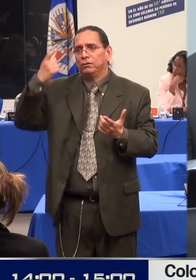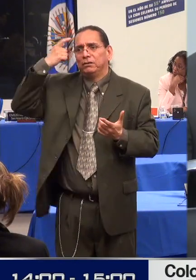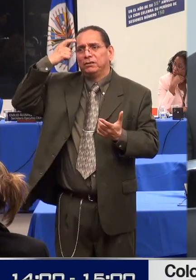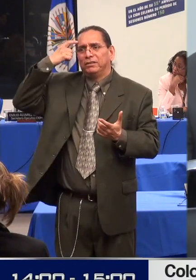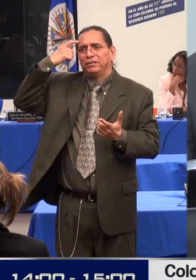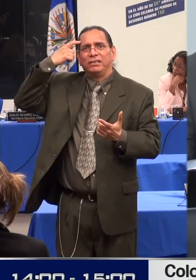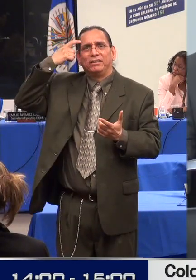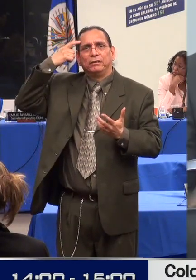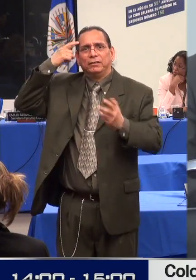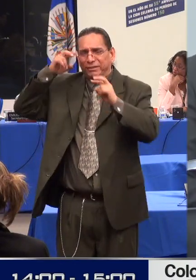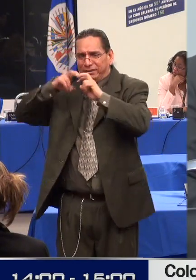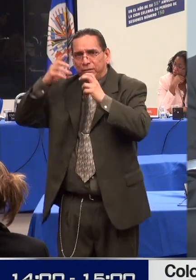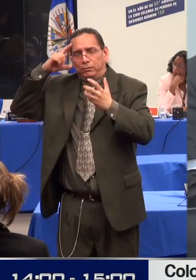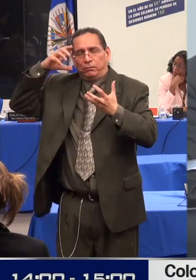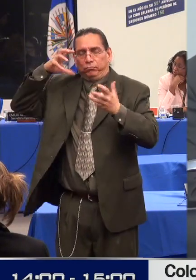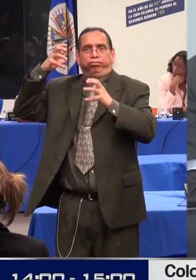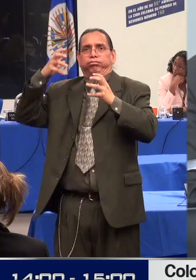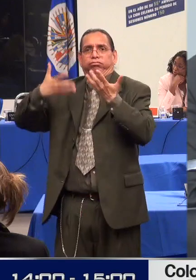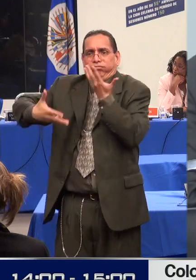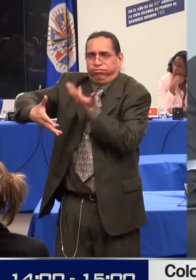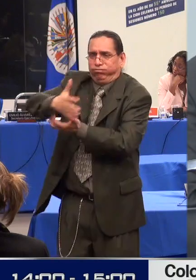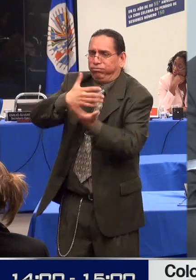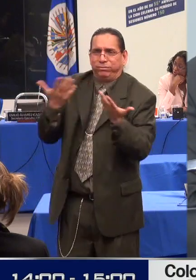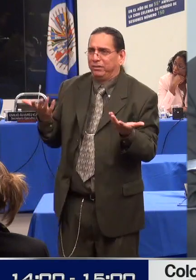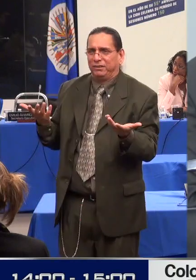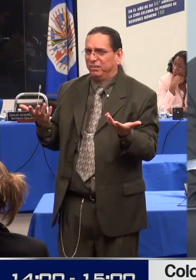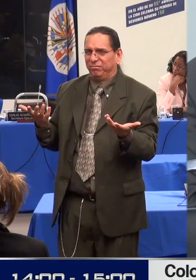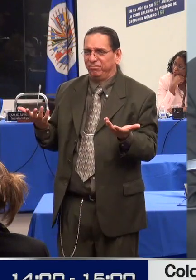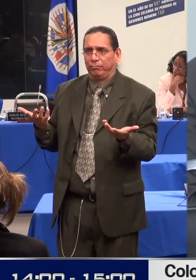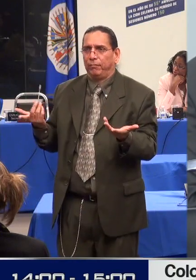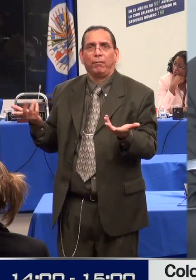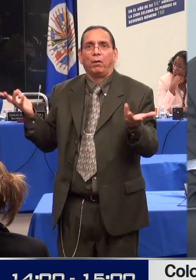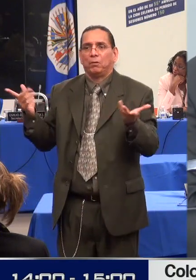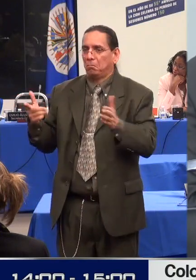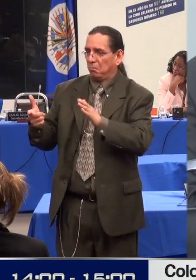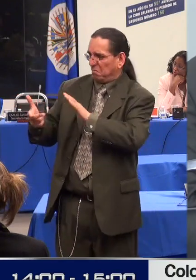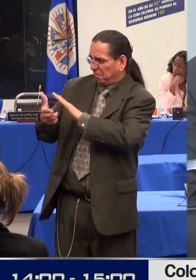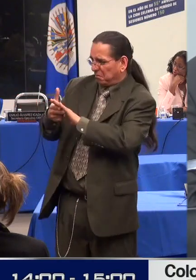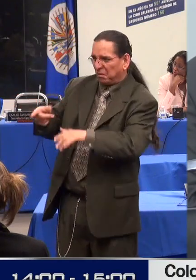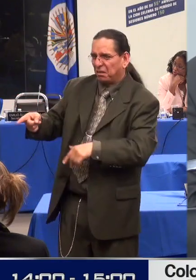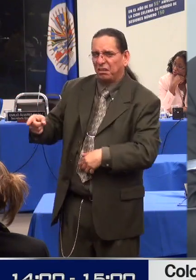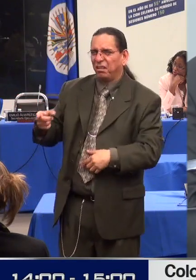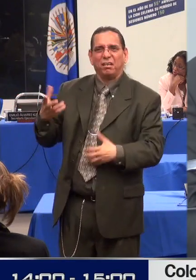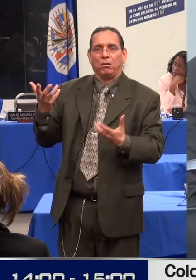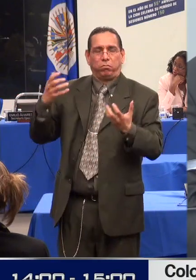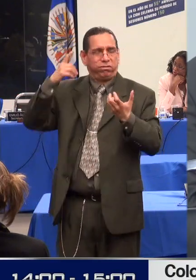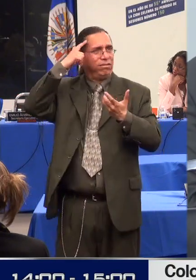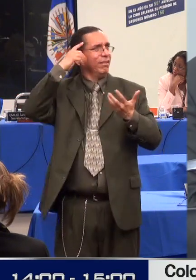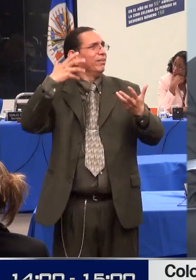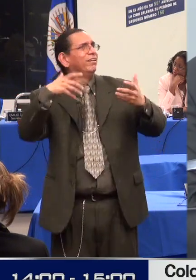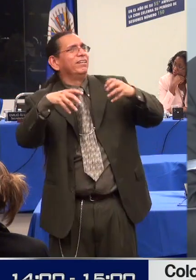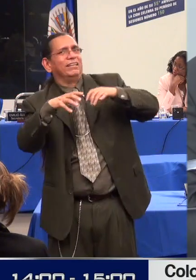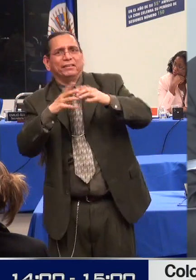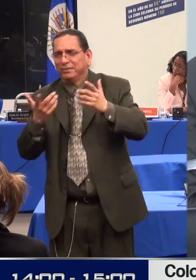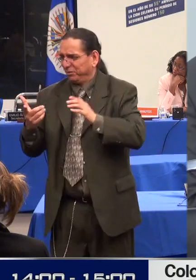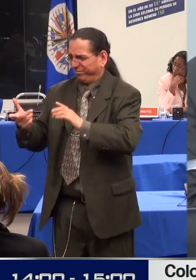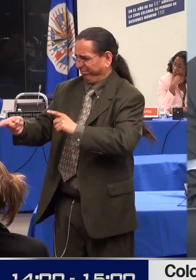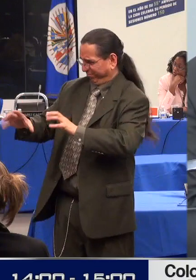colombiano sí ha tenido unos avances importantes frente a la aplicación de sus funciones